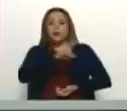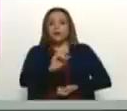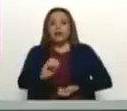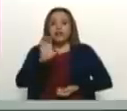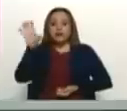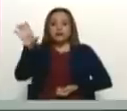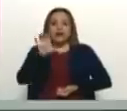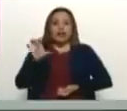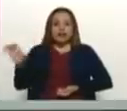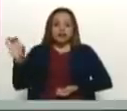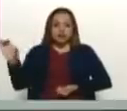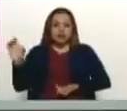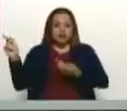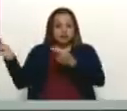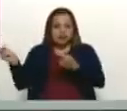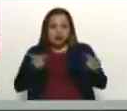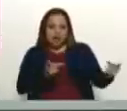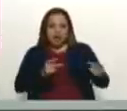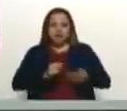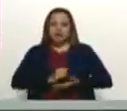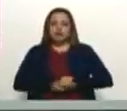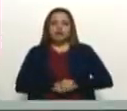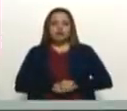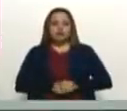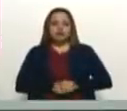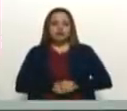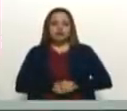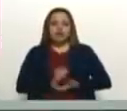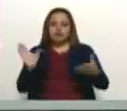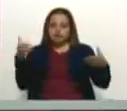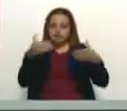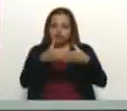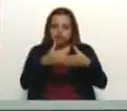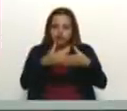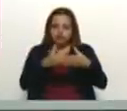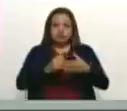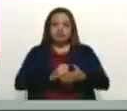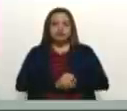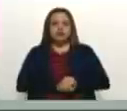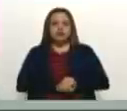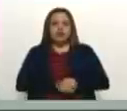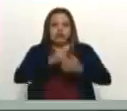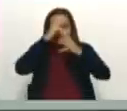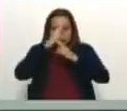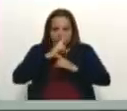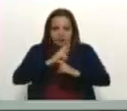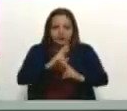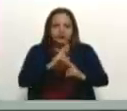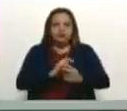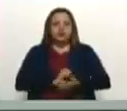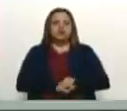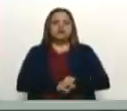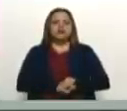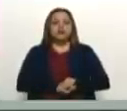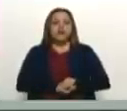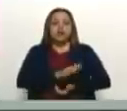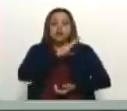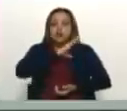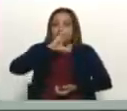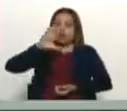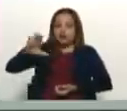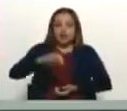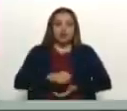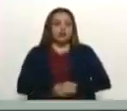invitados. Una conferencia para el respeto de la soberanía,